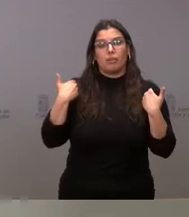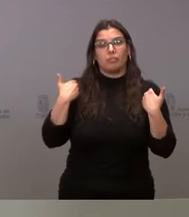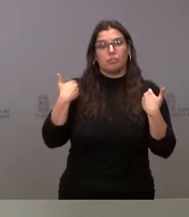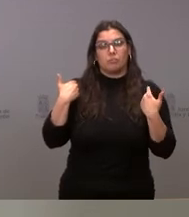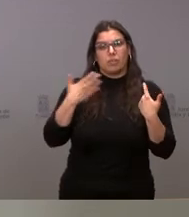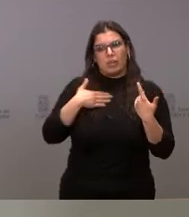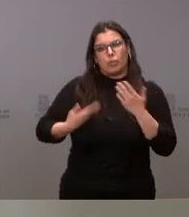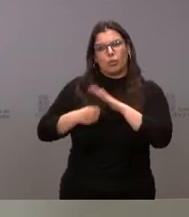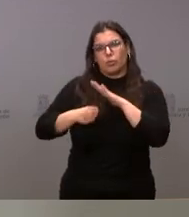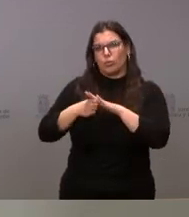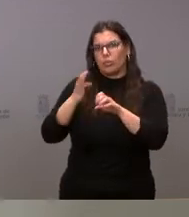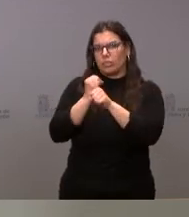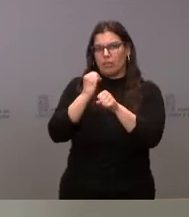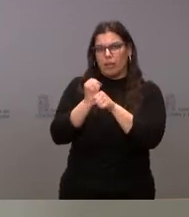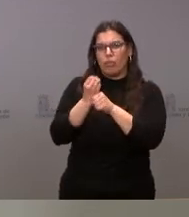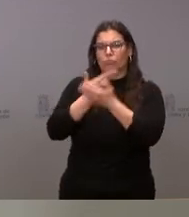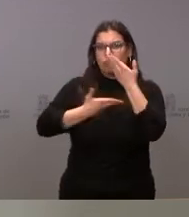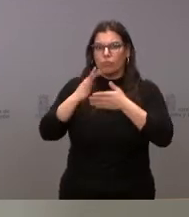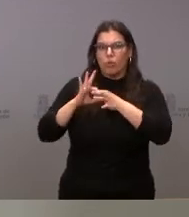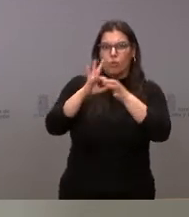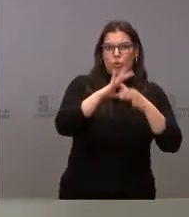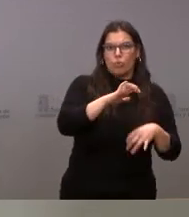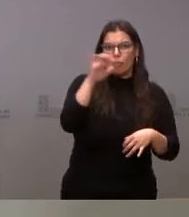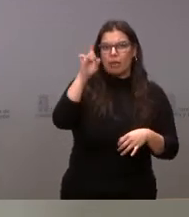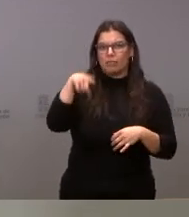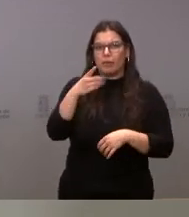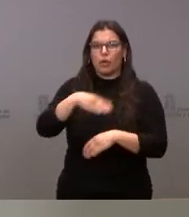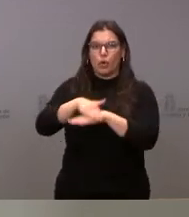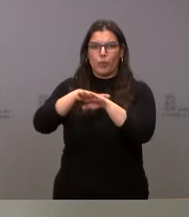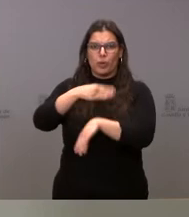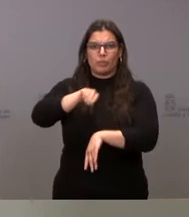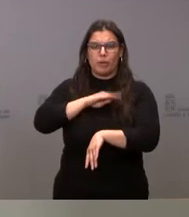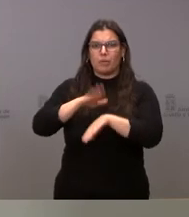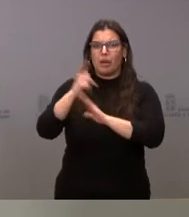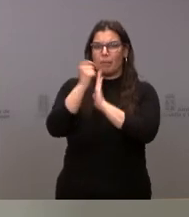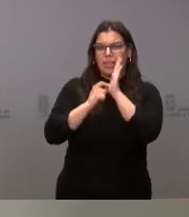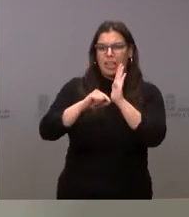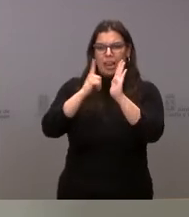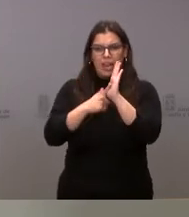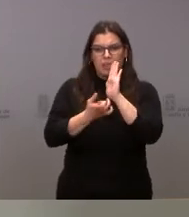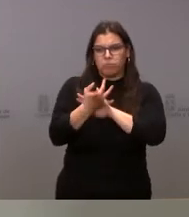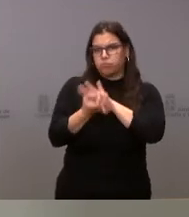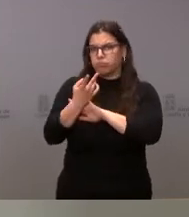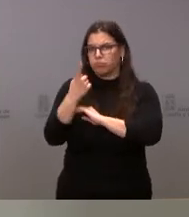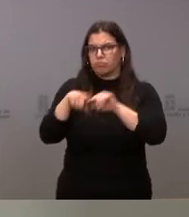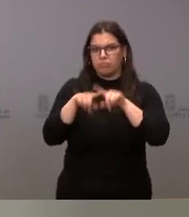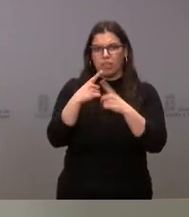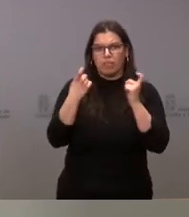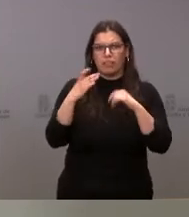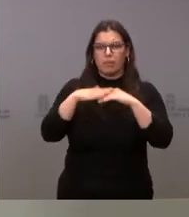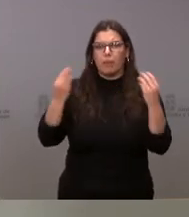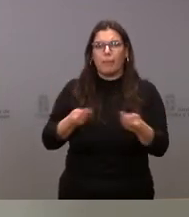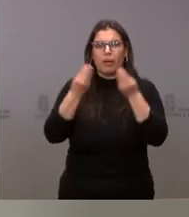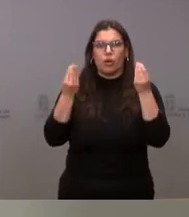trabajando tanto con la Unión Europea como con el Gobierno de España en todo tipo de medidas e iniciativas que tengan que ver con la